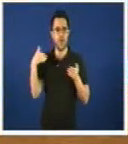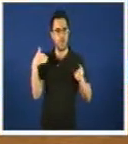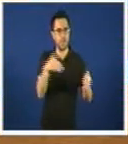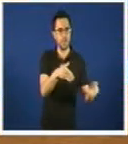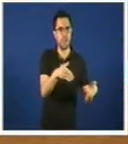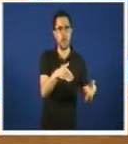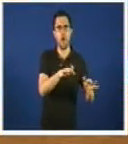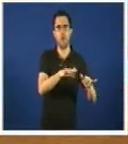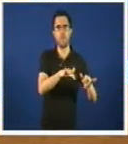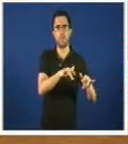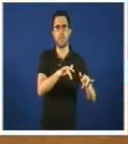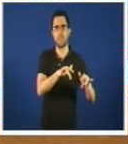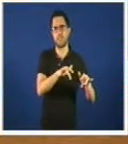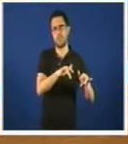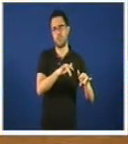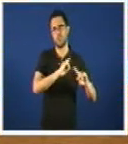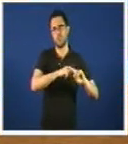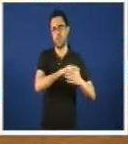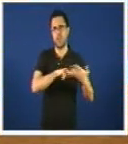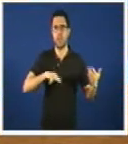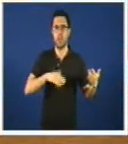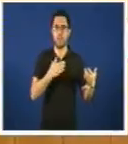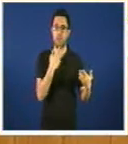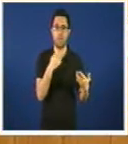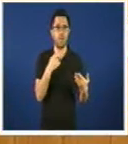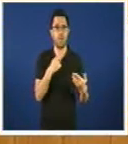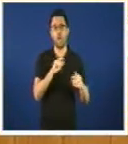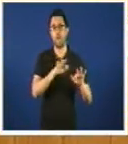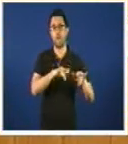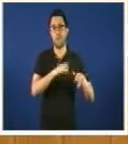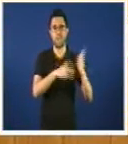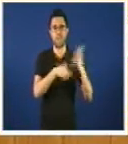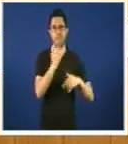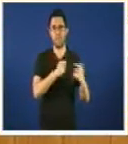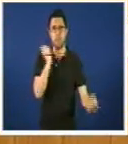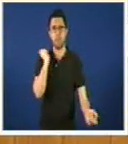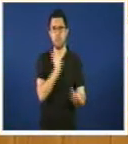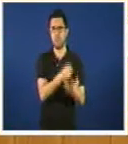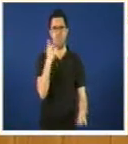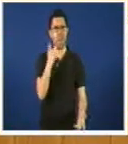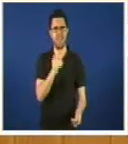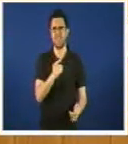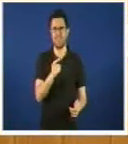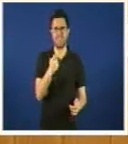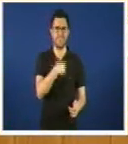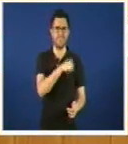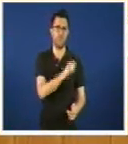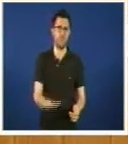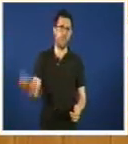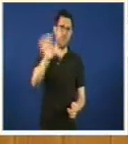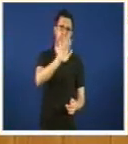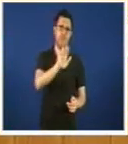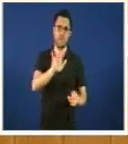administrativas máis caras da historia deste país e ademais fan vostedes trampa porque nos decían que